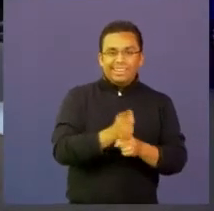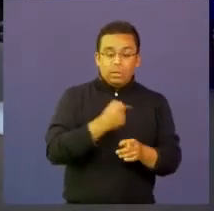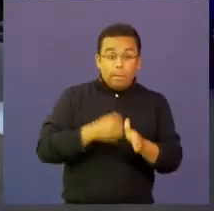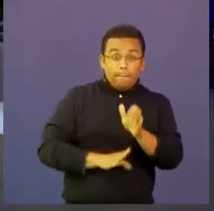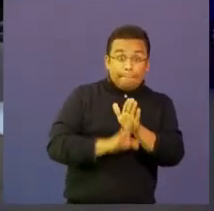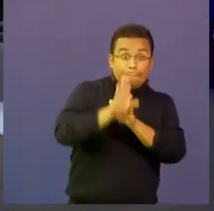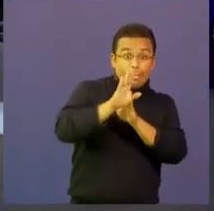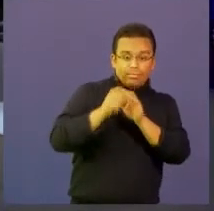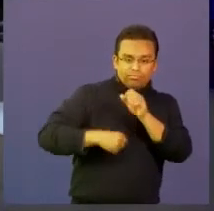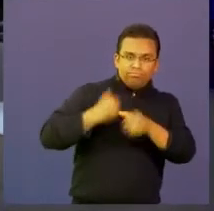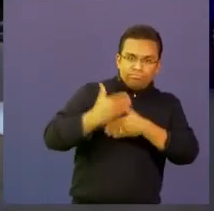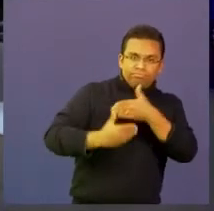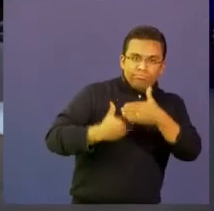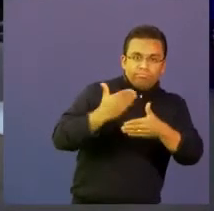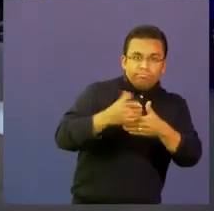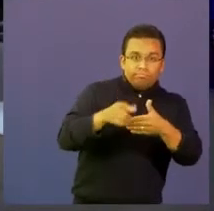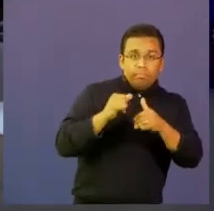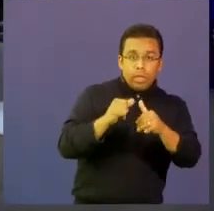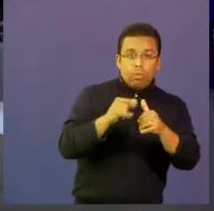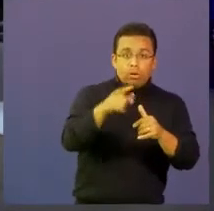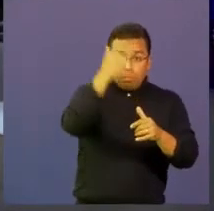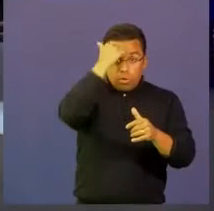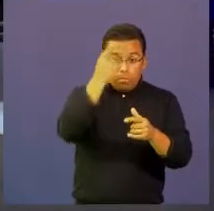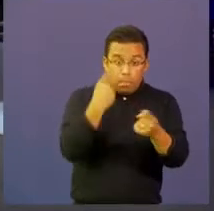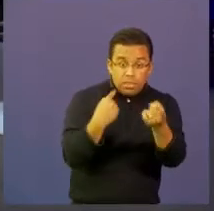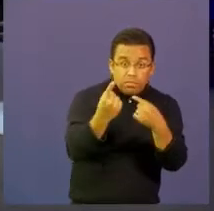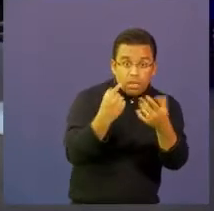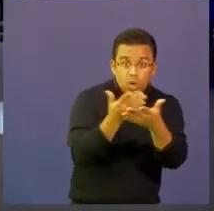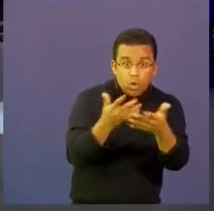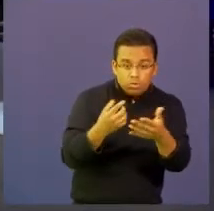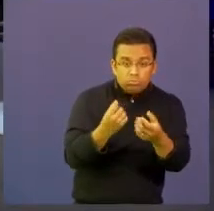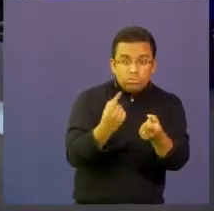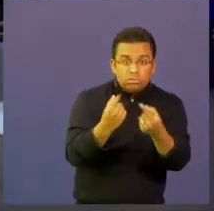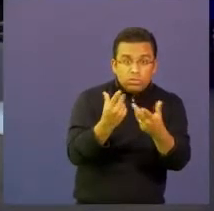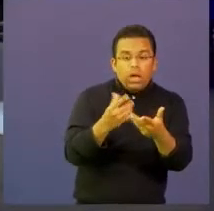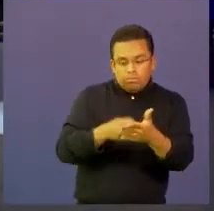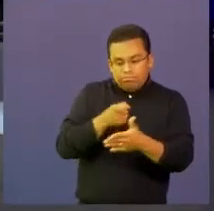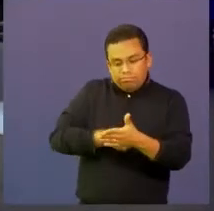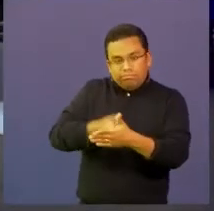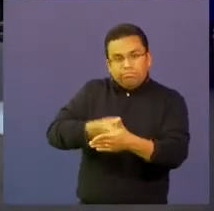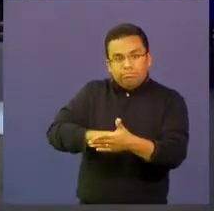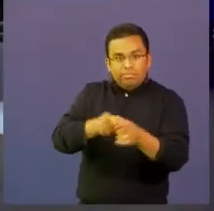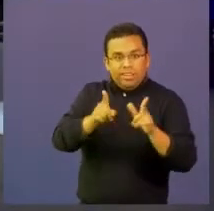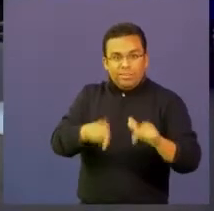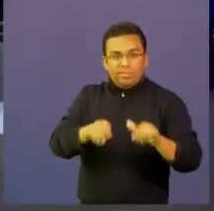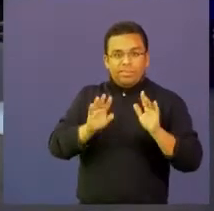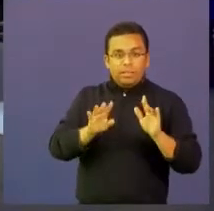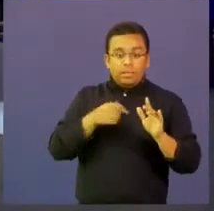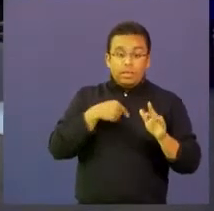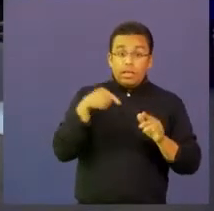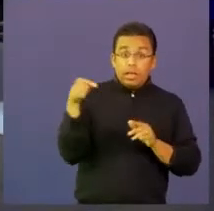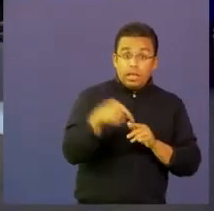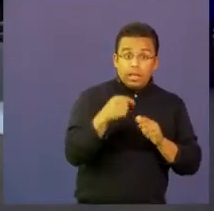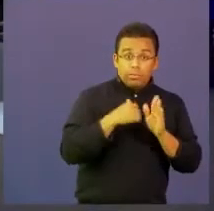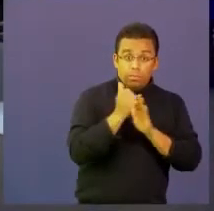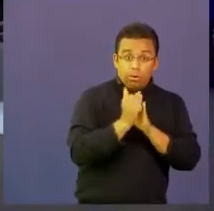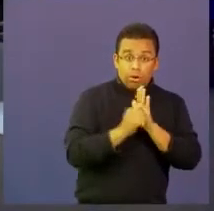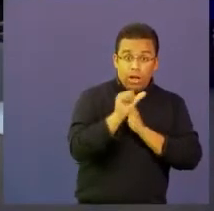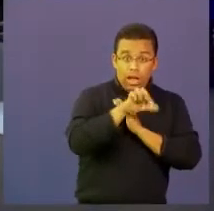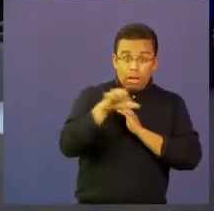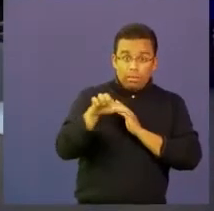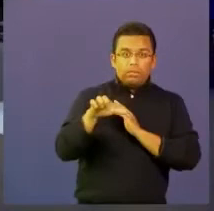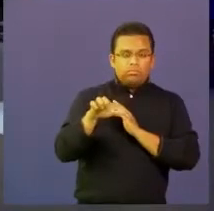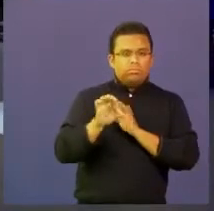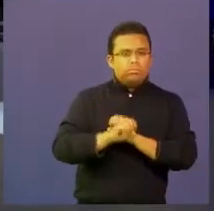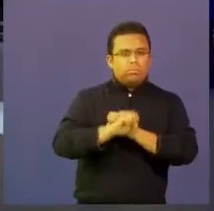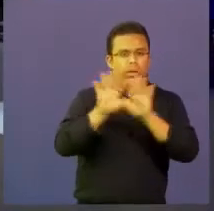proceso ir de la mano con los docentes que es una de las más importantes y utilizar este tipo de herramientas para poder llegar con un mensaje